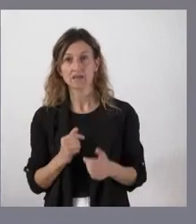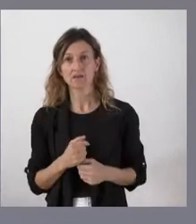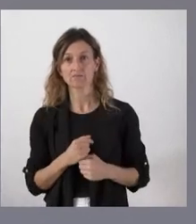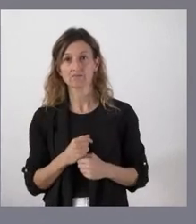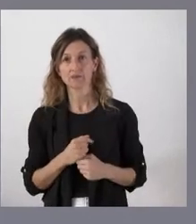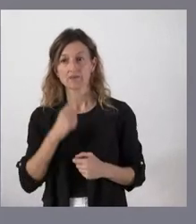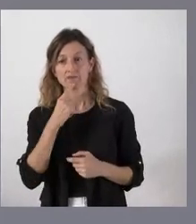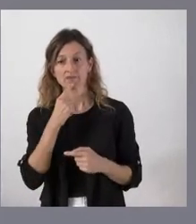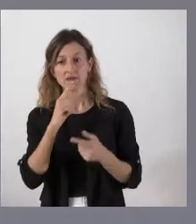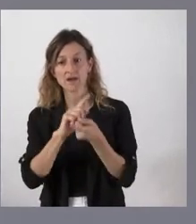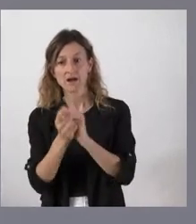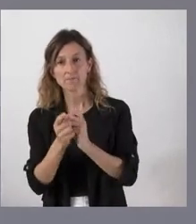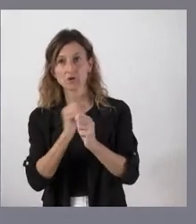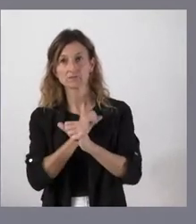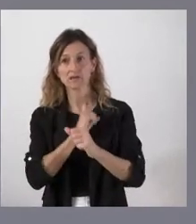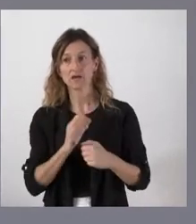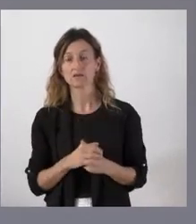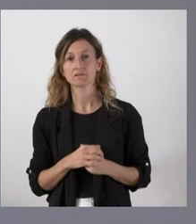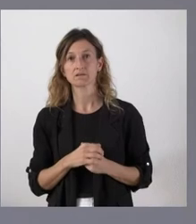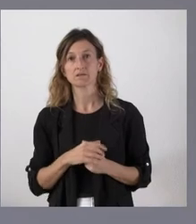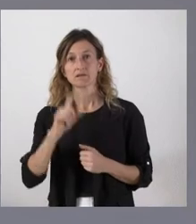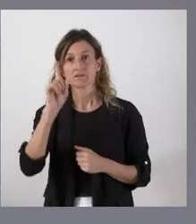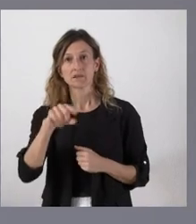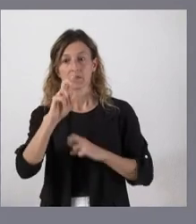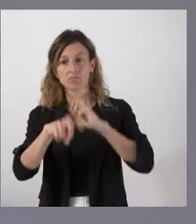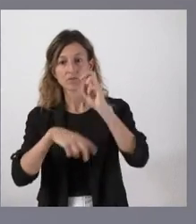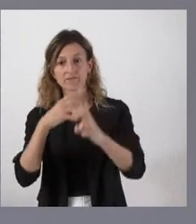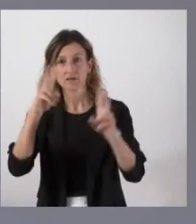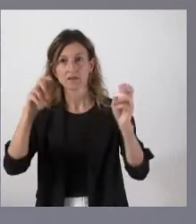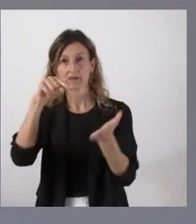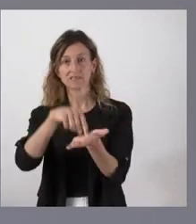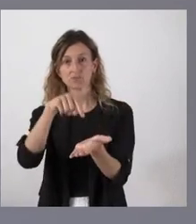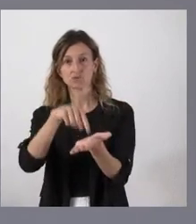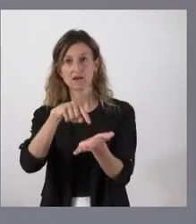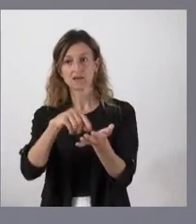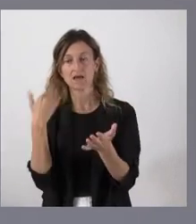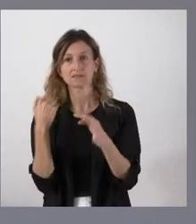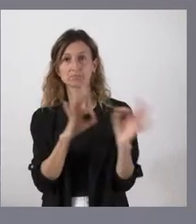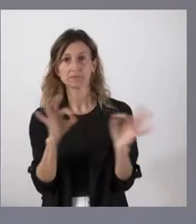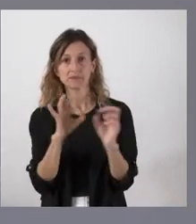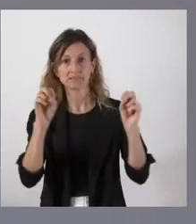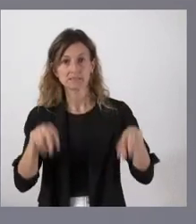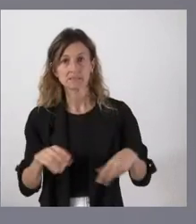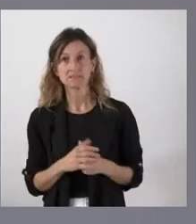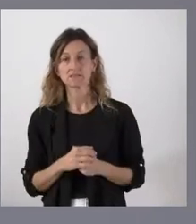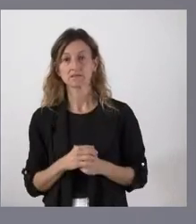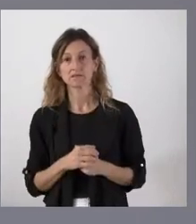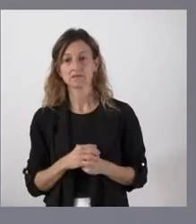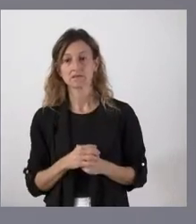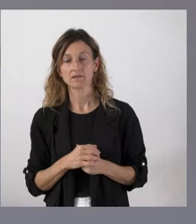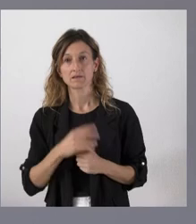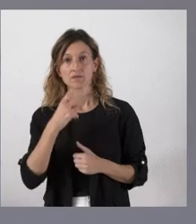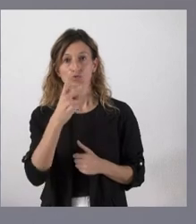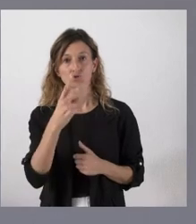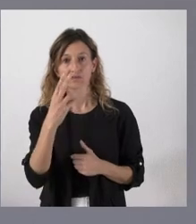y esos márgenes. Por ejemplo, ha habido algunas modificaciones en materias tributarias que no estaban previstas, pero que en el paso de apenas dos o